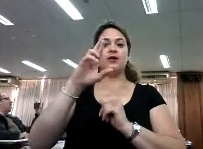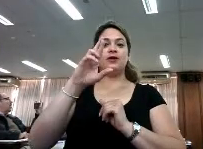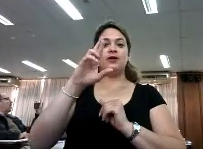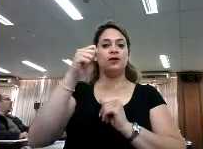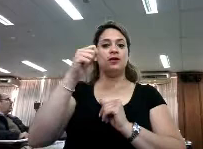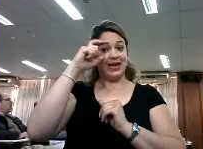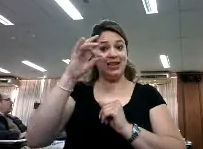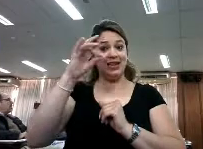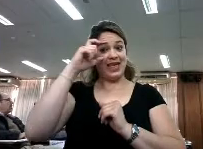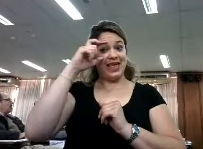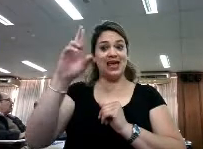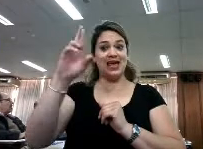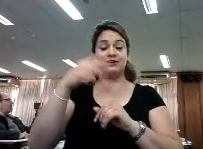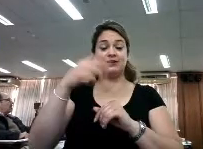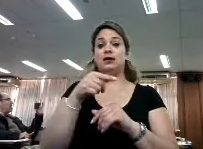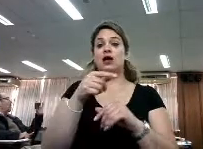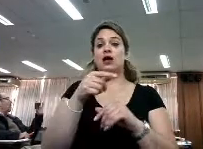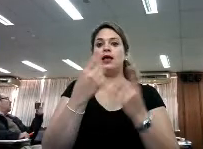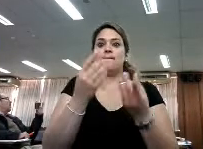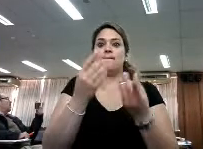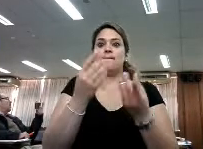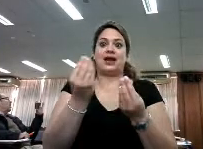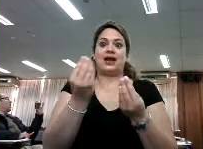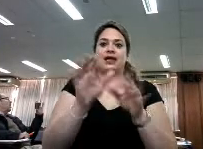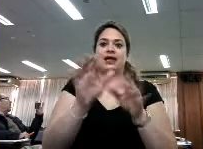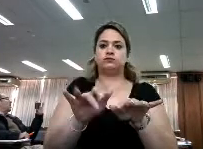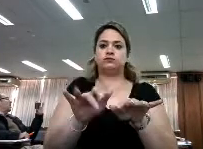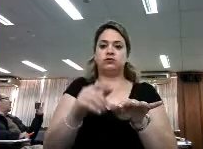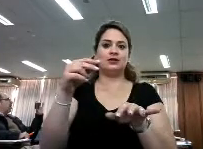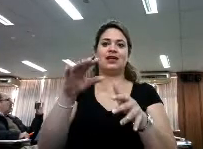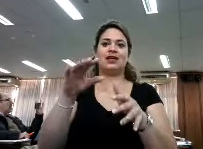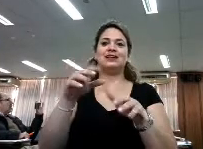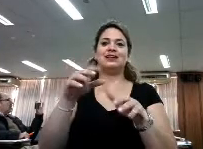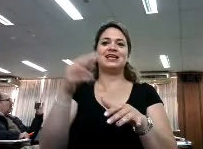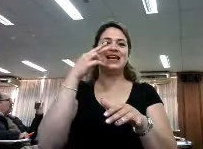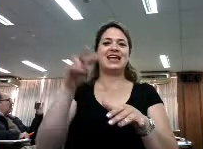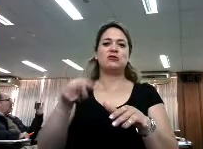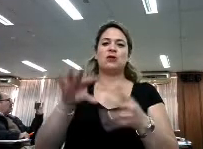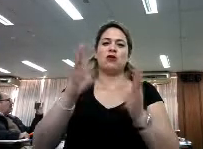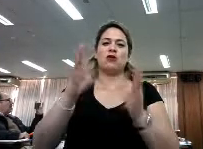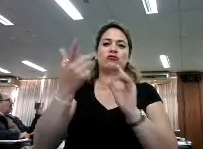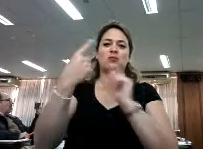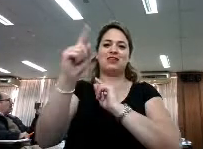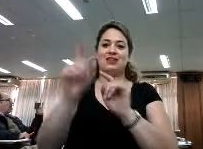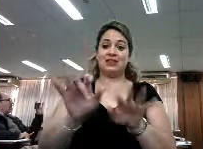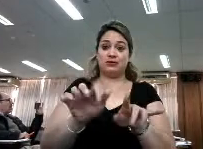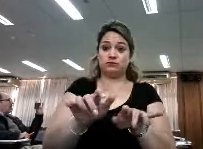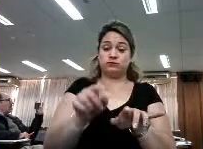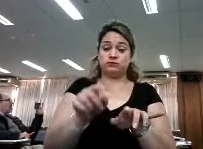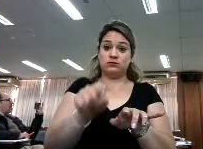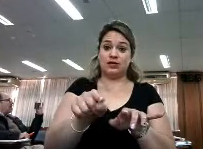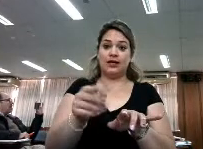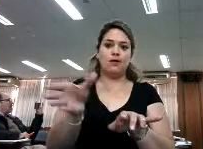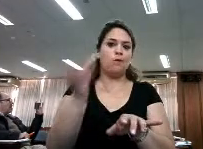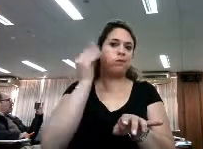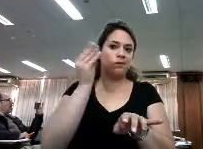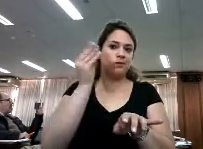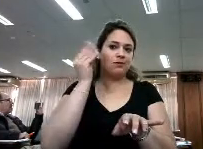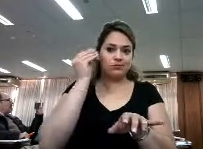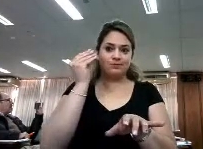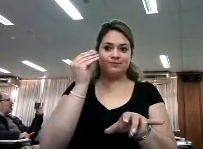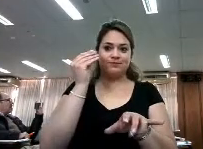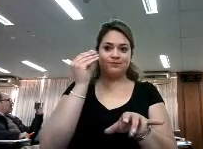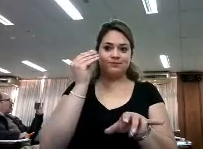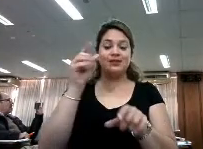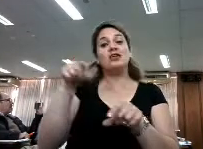esa lectura en otro formato y adquirimos algunos para tener en la